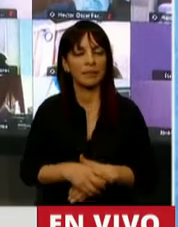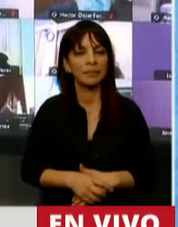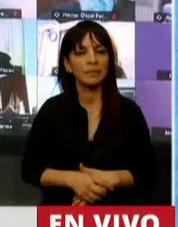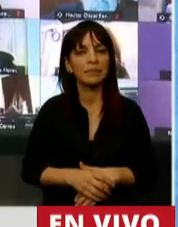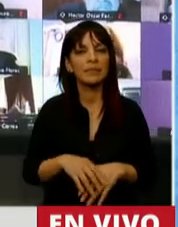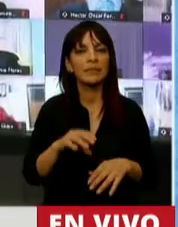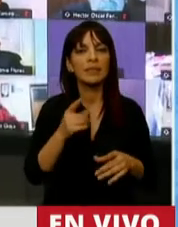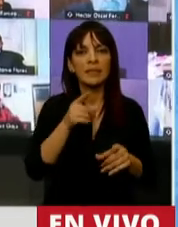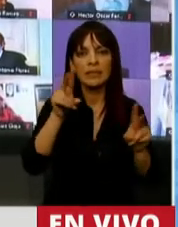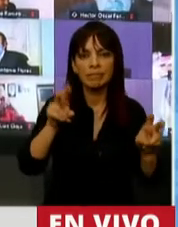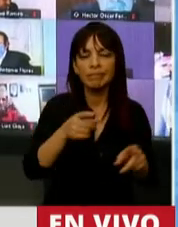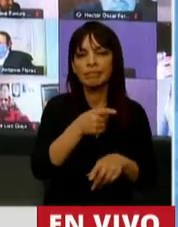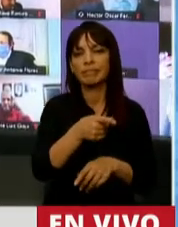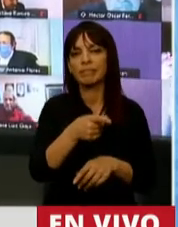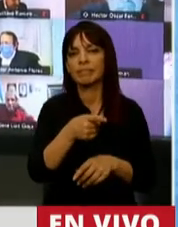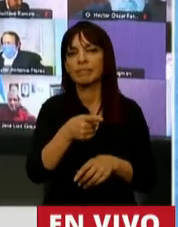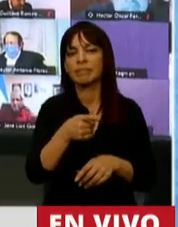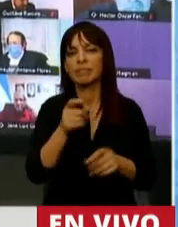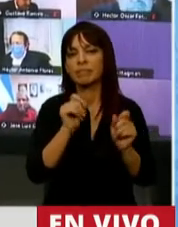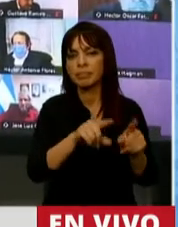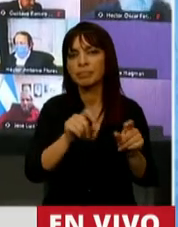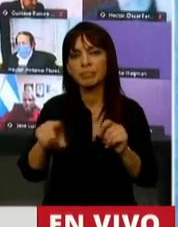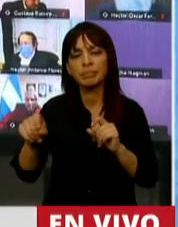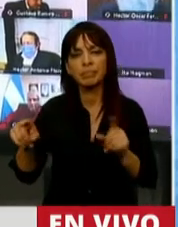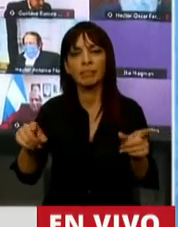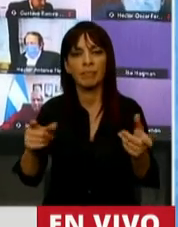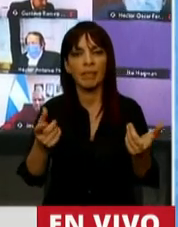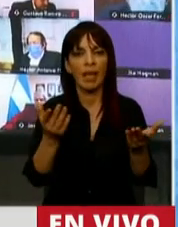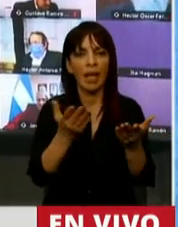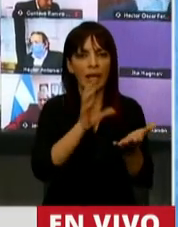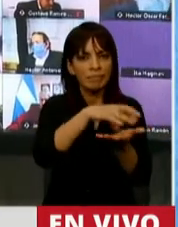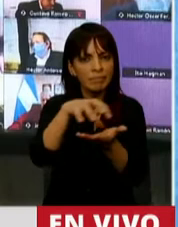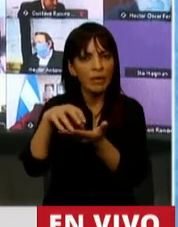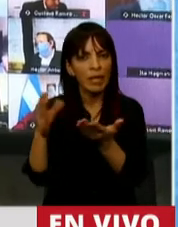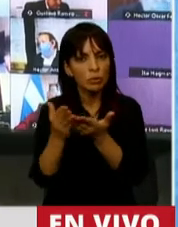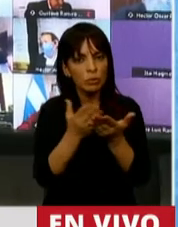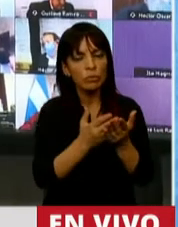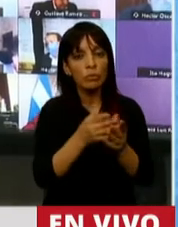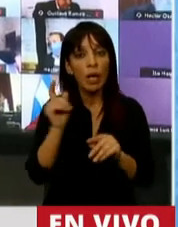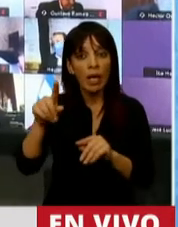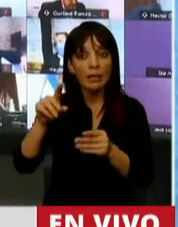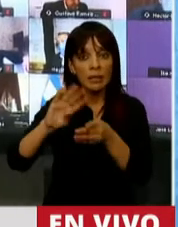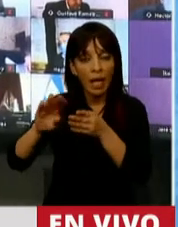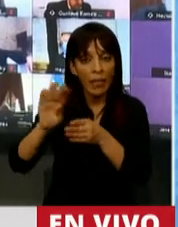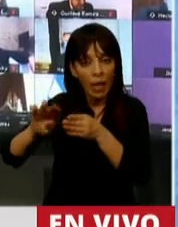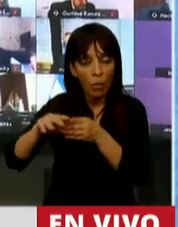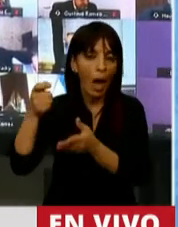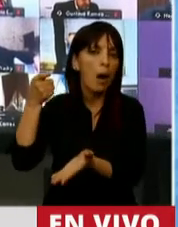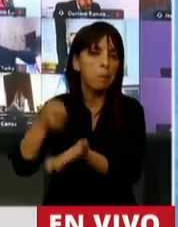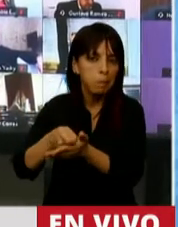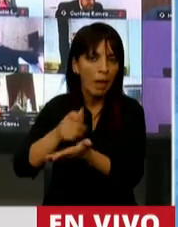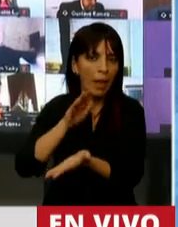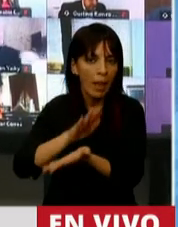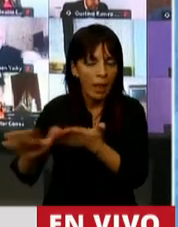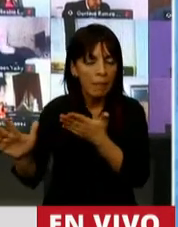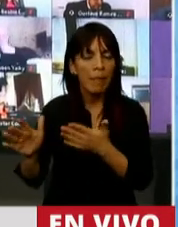funcionamiento de las propias casas de estudio. Esa deuda fue pagada, es la deuda